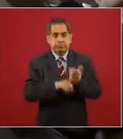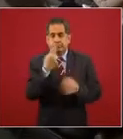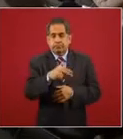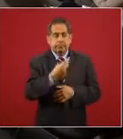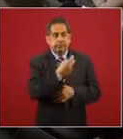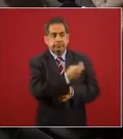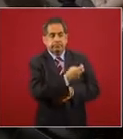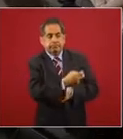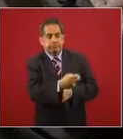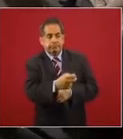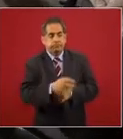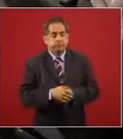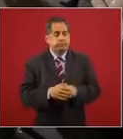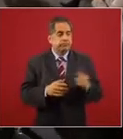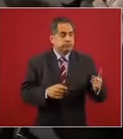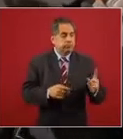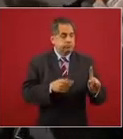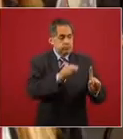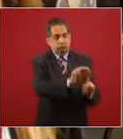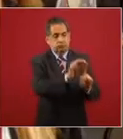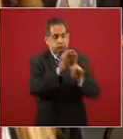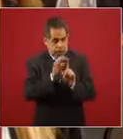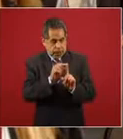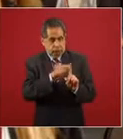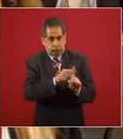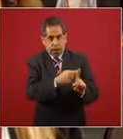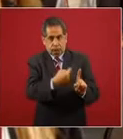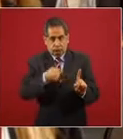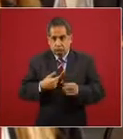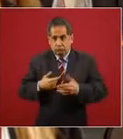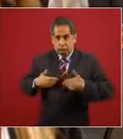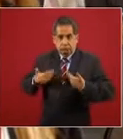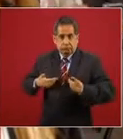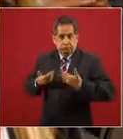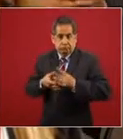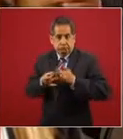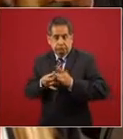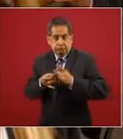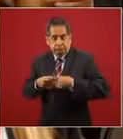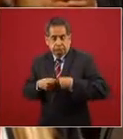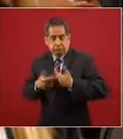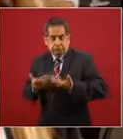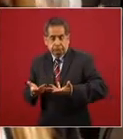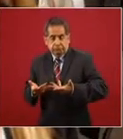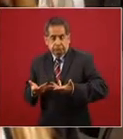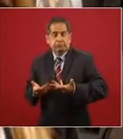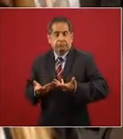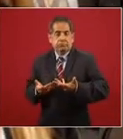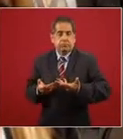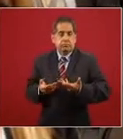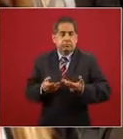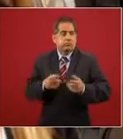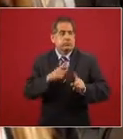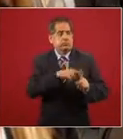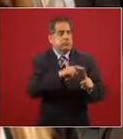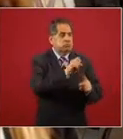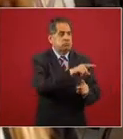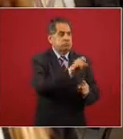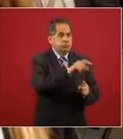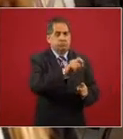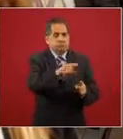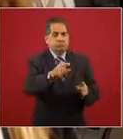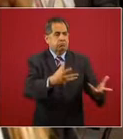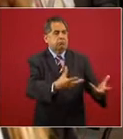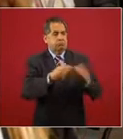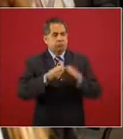pueda ofrecer esta figura de testigo colaborador bueno hasta dónde llegarían porque en todo caso podrían llenarse de testigos colaboradores y a lo mejor